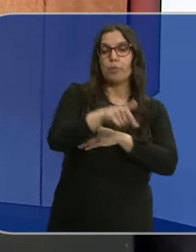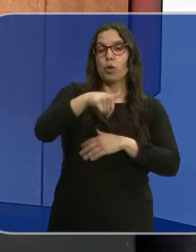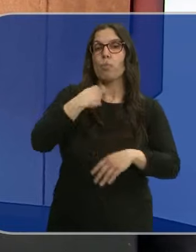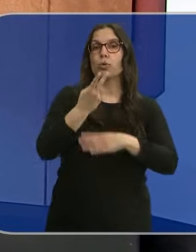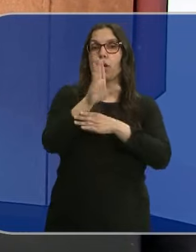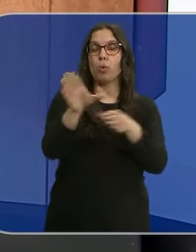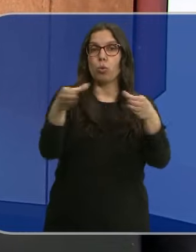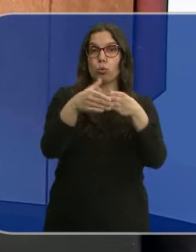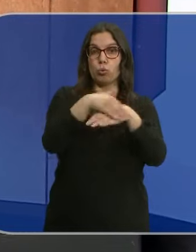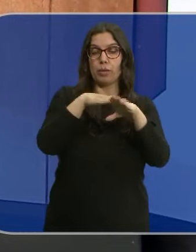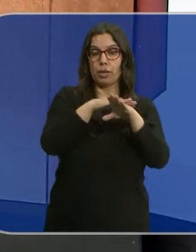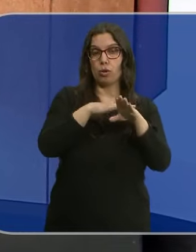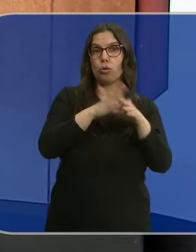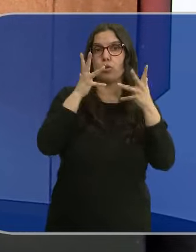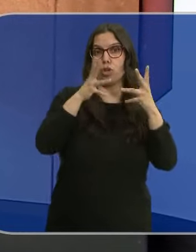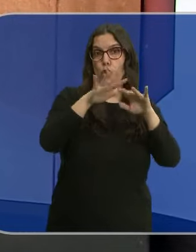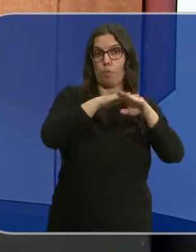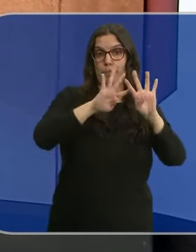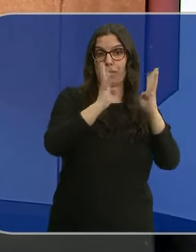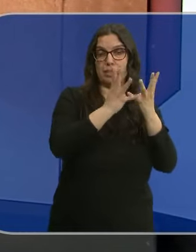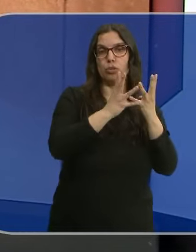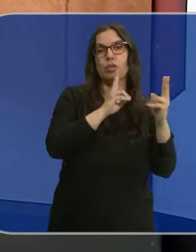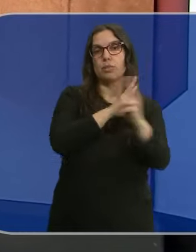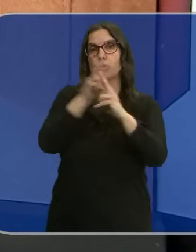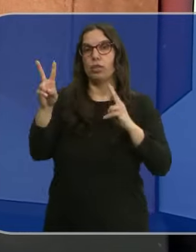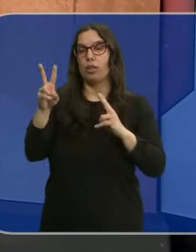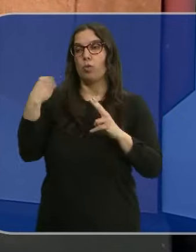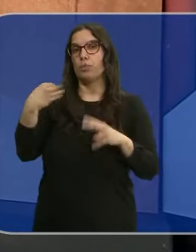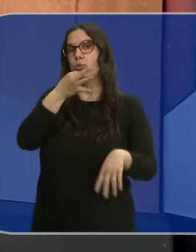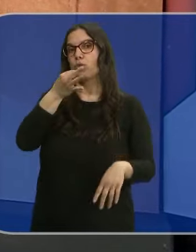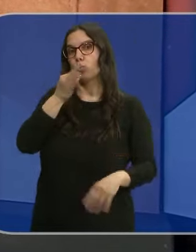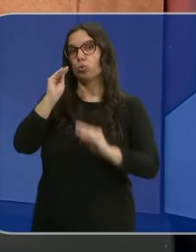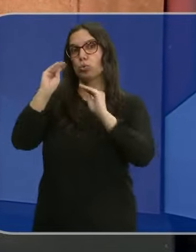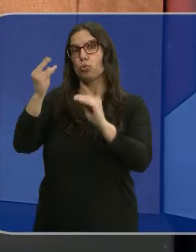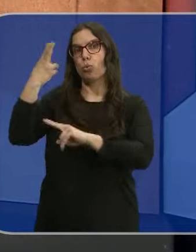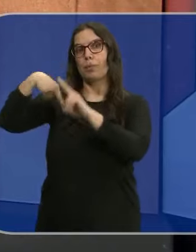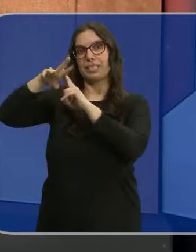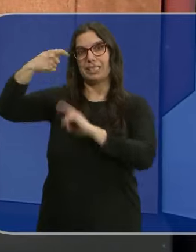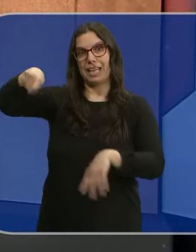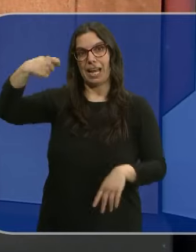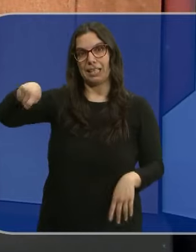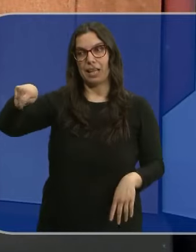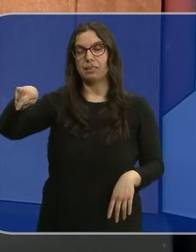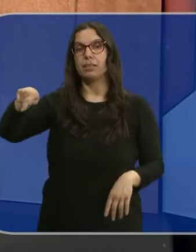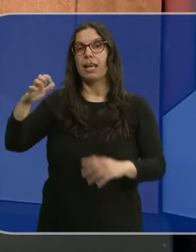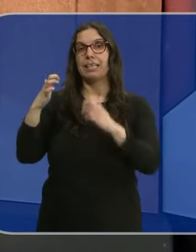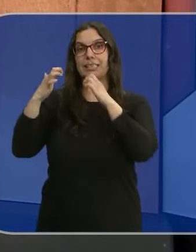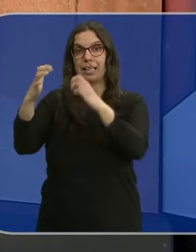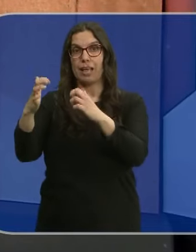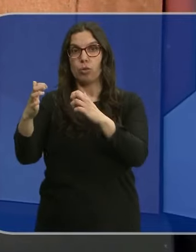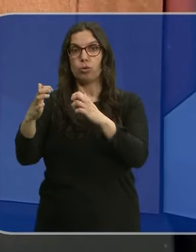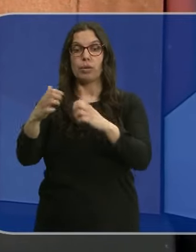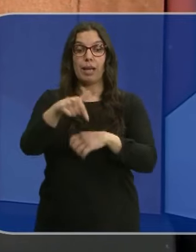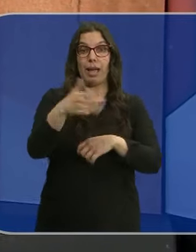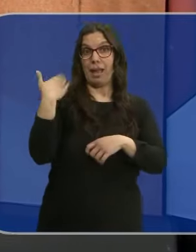Ejecutivo ha respondido, tras el Consejo de Ministros, a las palabras del presidente de la Generalitat de Cataluña ayer en el Senado, donde no hubo réplica de miembros